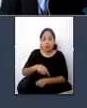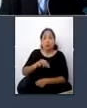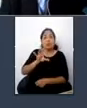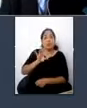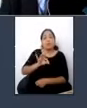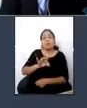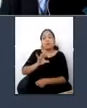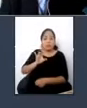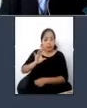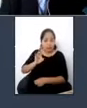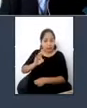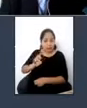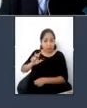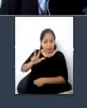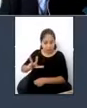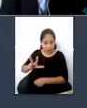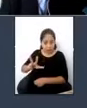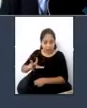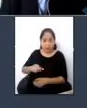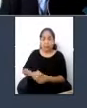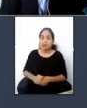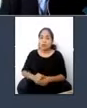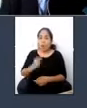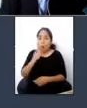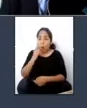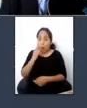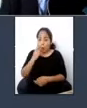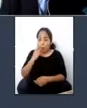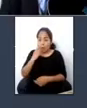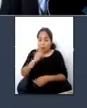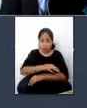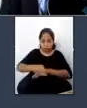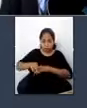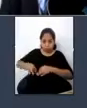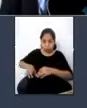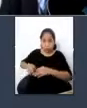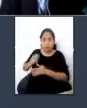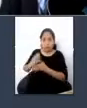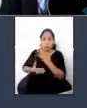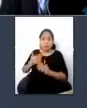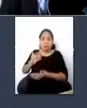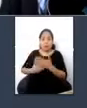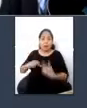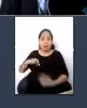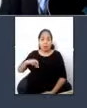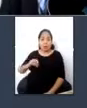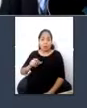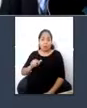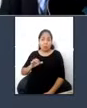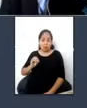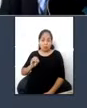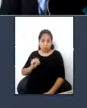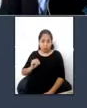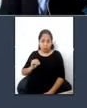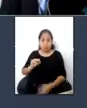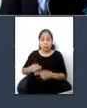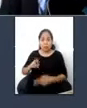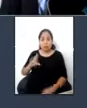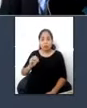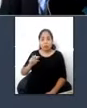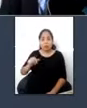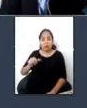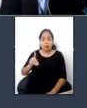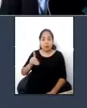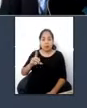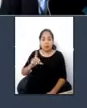norteamericano con polio, con discapacidad por polio, Ronald Mays, creó lo que llamó diseño libre de barreras